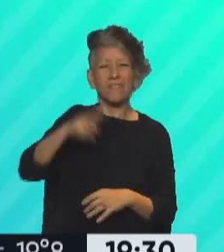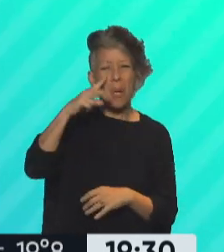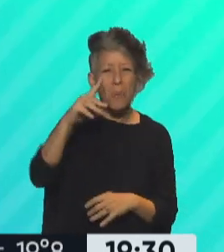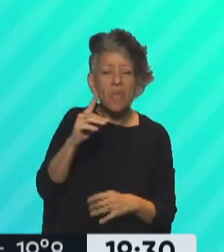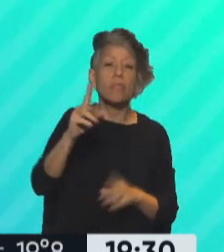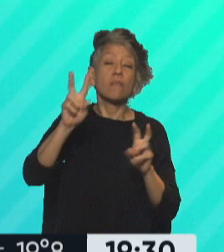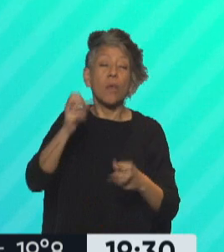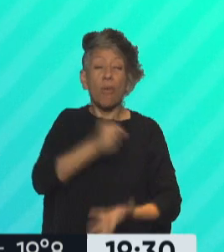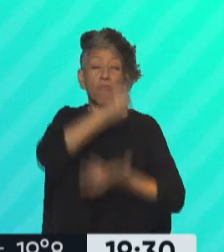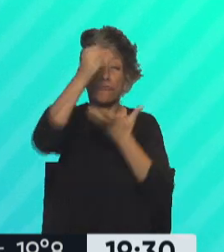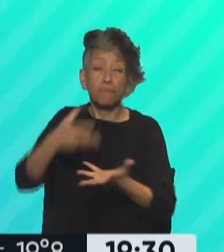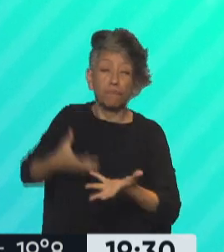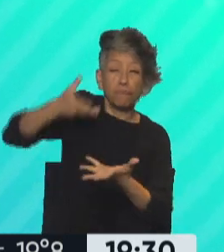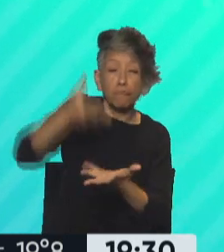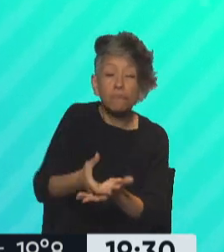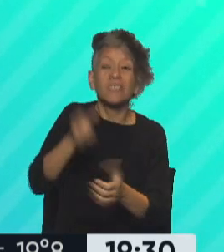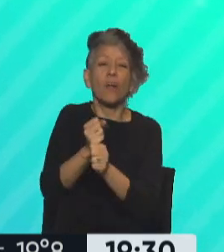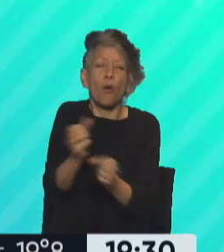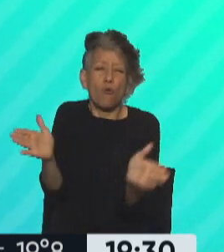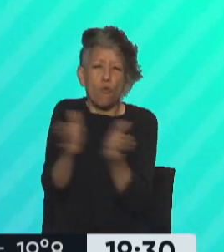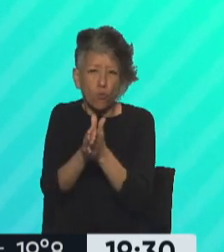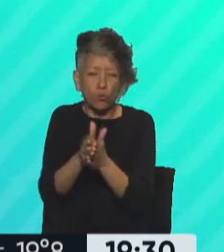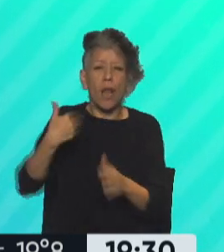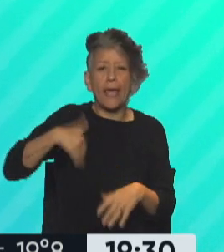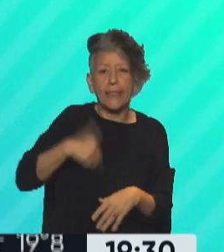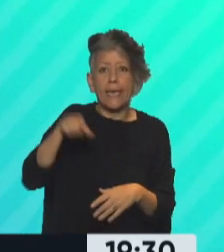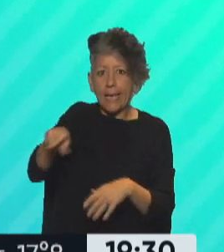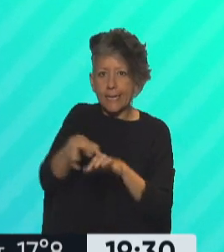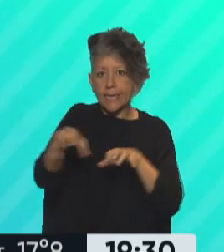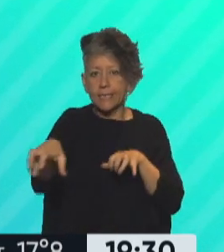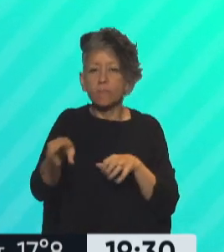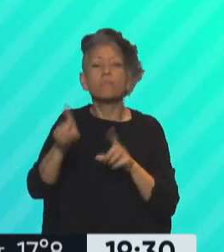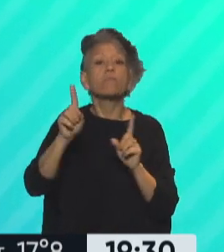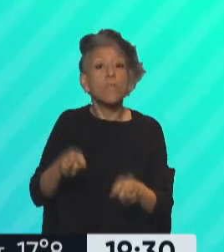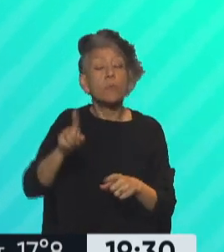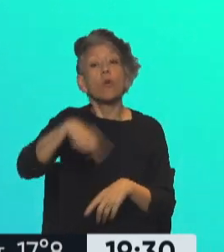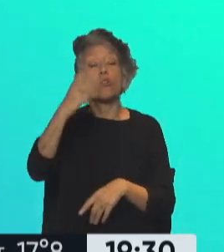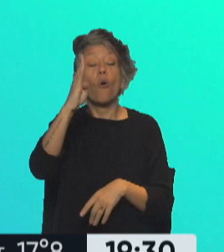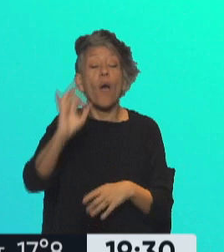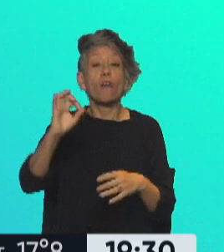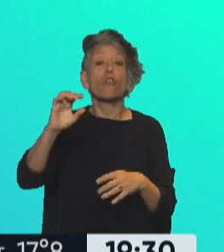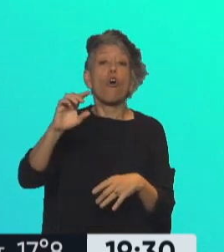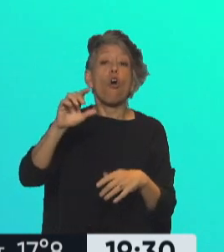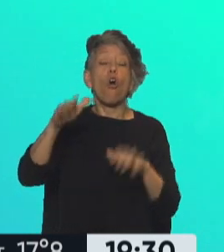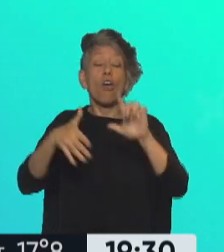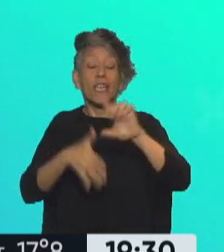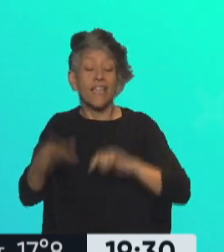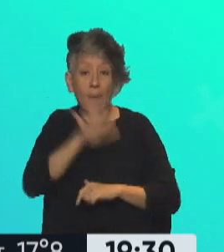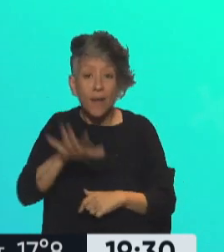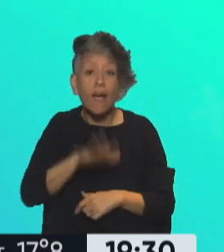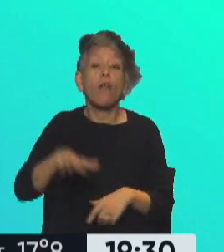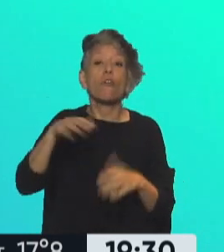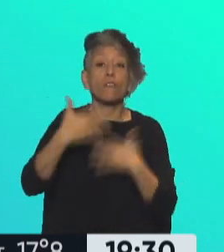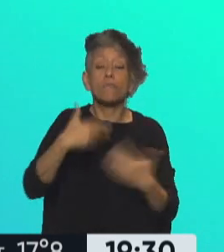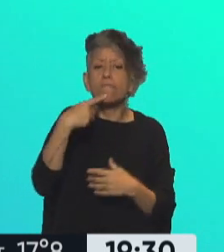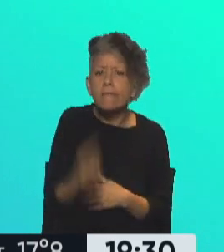desembolsos y el trabajo coordinado entre la Argentina y ese organismo. Y a propósito del BID, el Banco Interamericano de Desarrollo señala a Massa que hoy el presidente